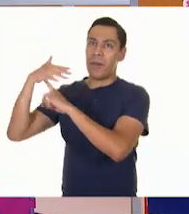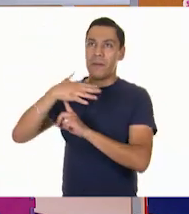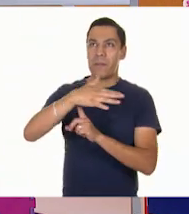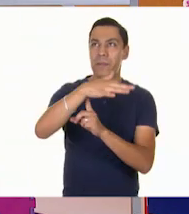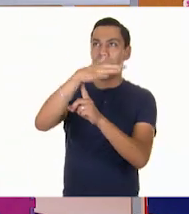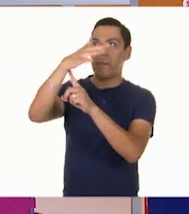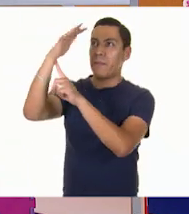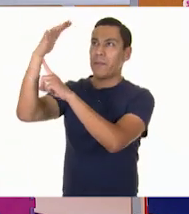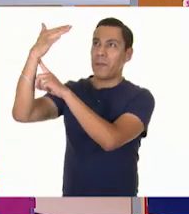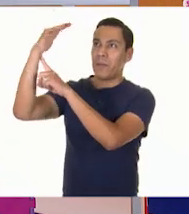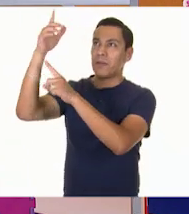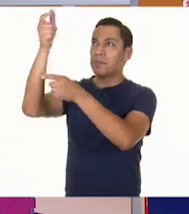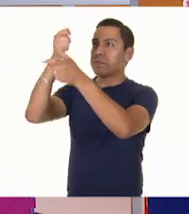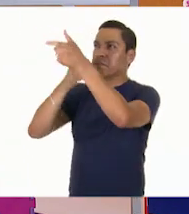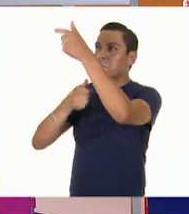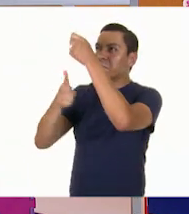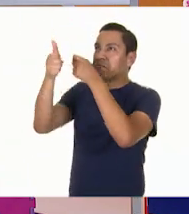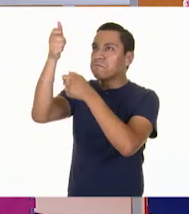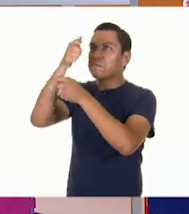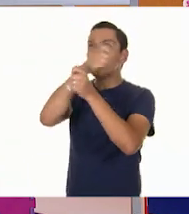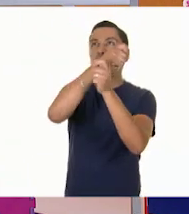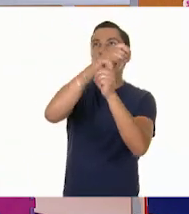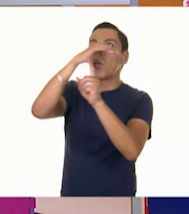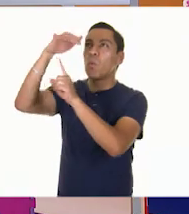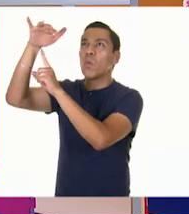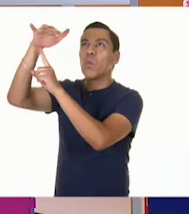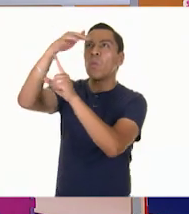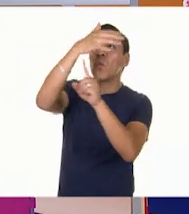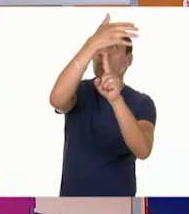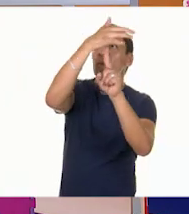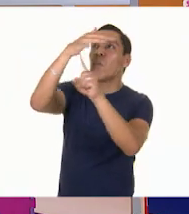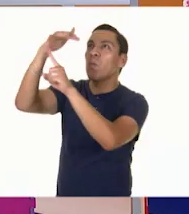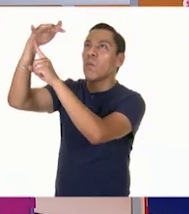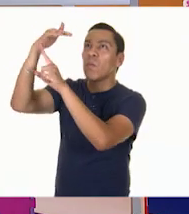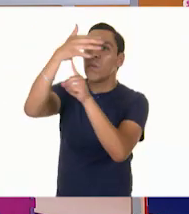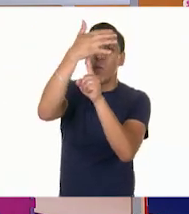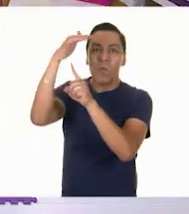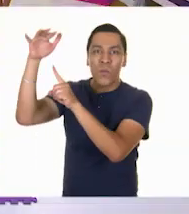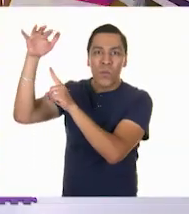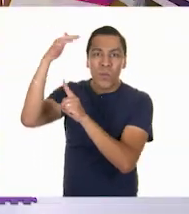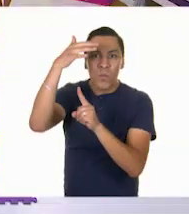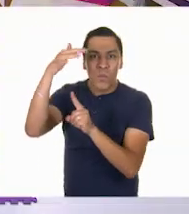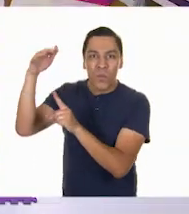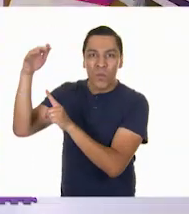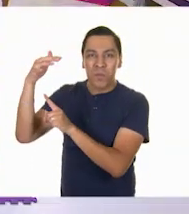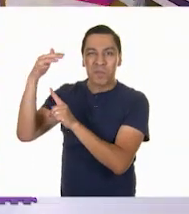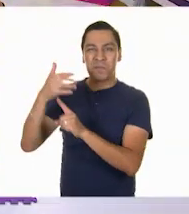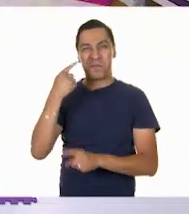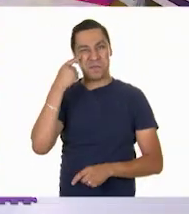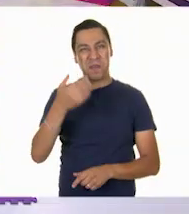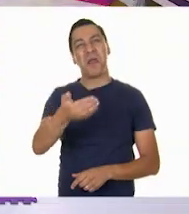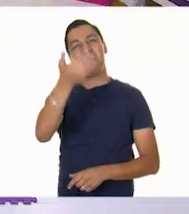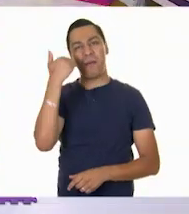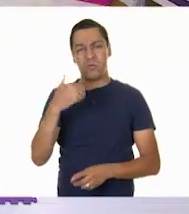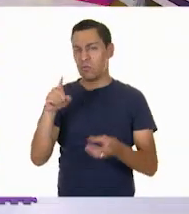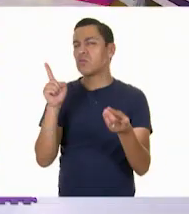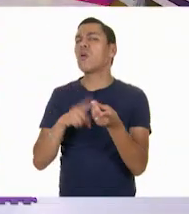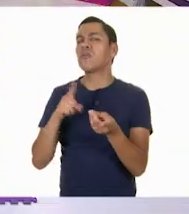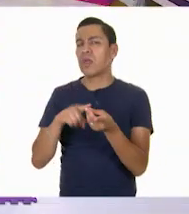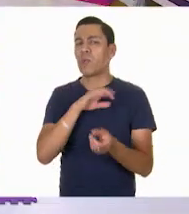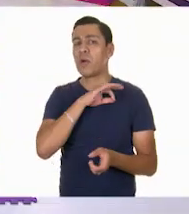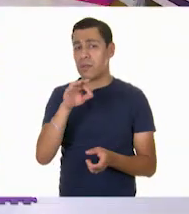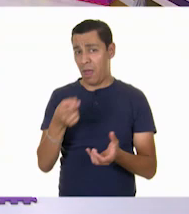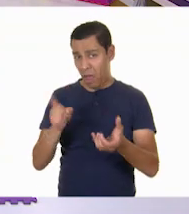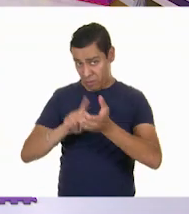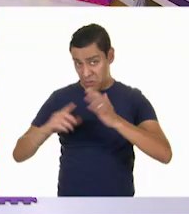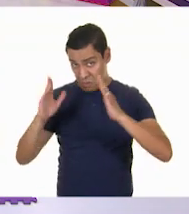pensando cuál sería el lugar adecuado para que puedas volar un papalote. ¿Me ayudas a dibujarlo? Sí. Vamos a hacerlo. A el lugar más